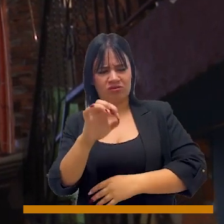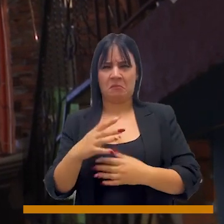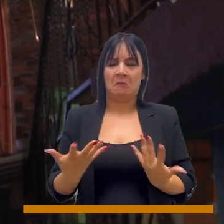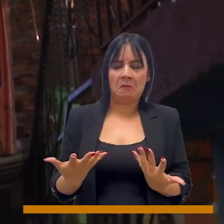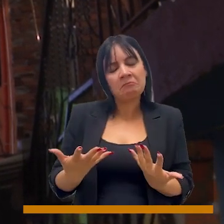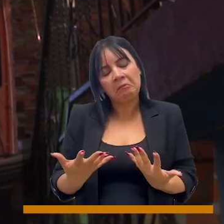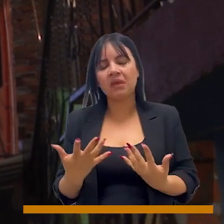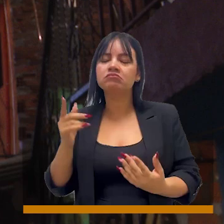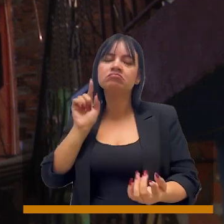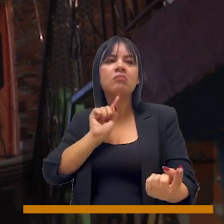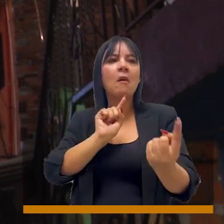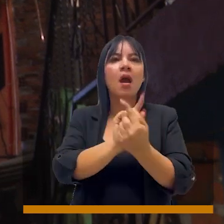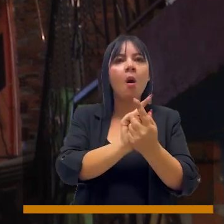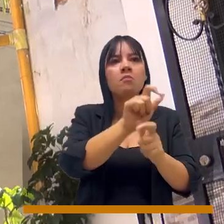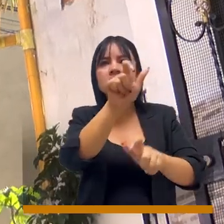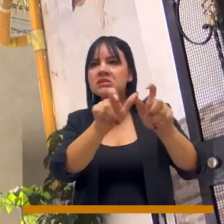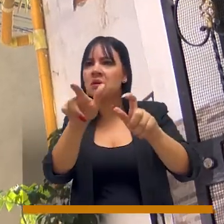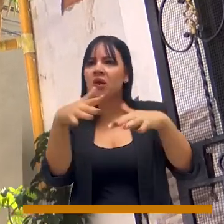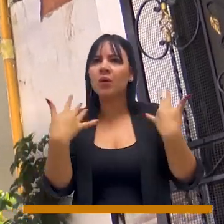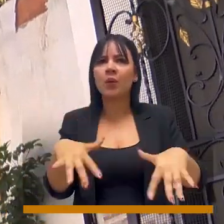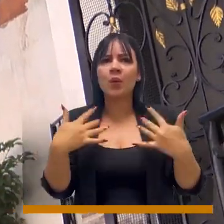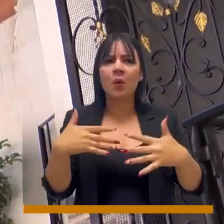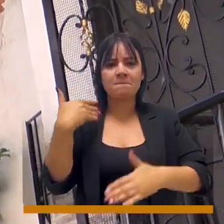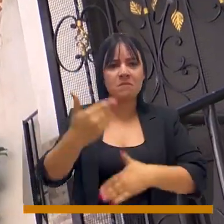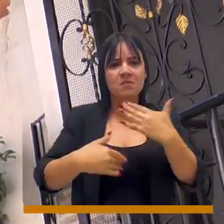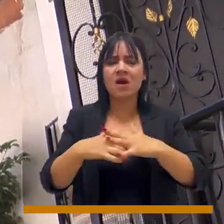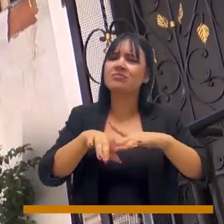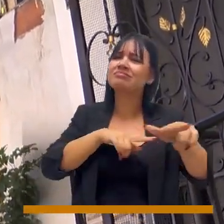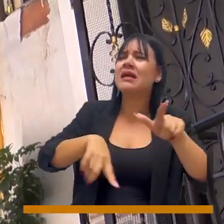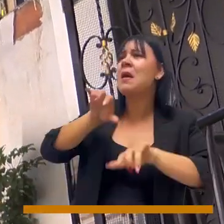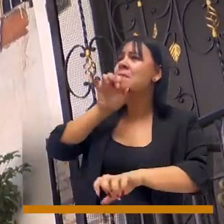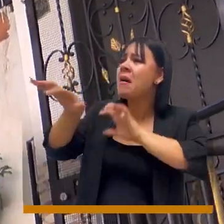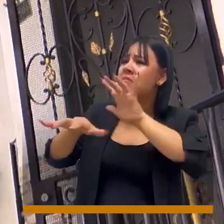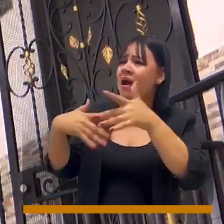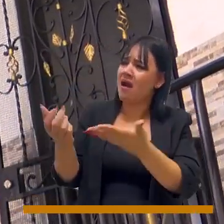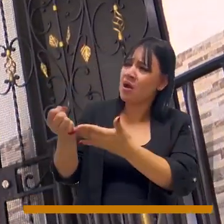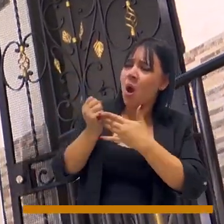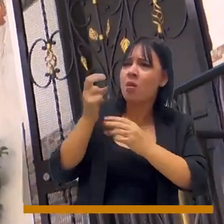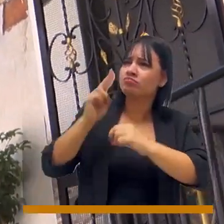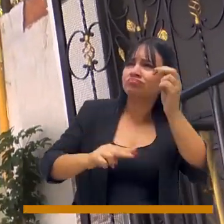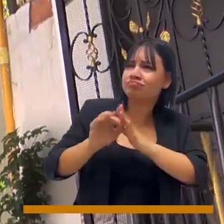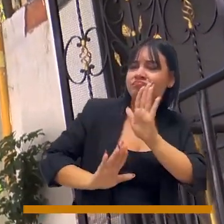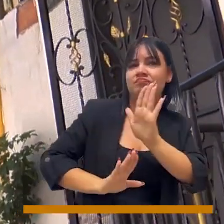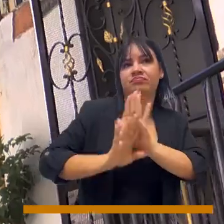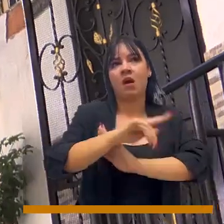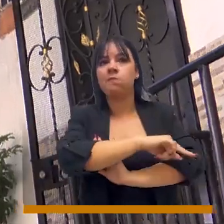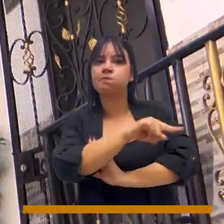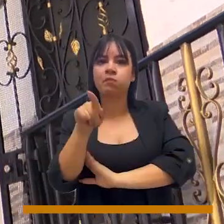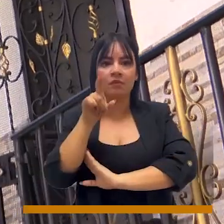Y al llegar acá me encontré con testimonios de una ciudadanía que aclamaba el desarrollo y los proyectos